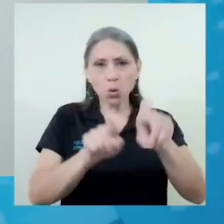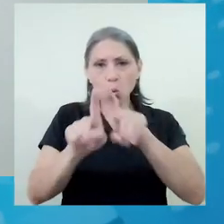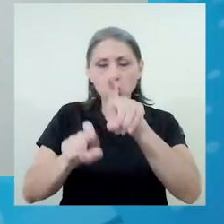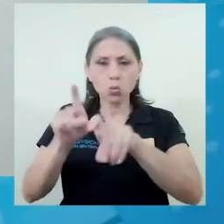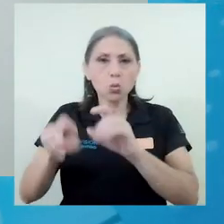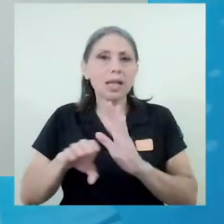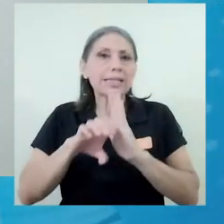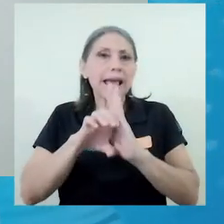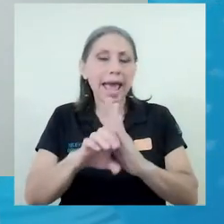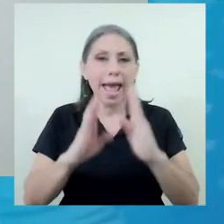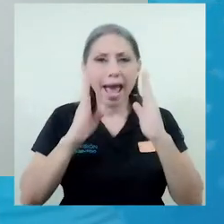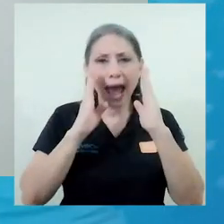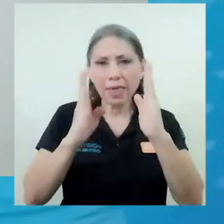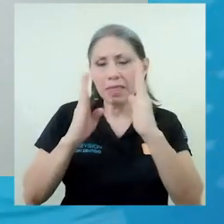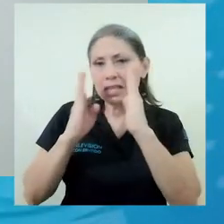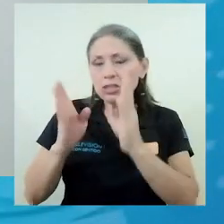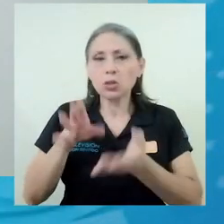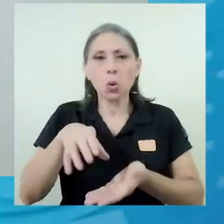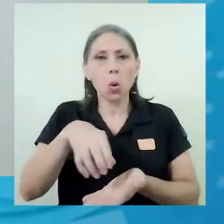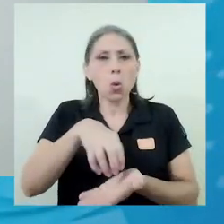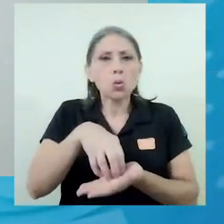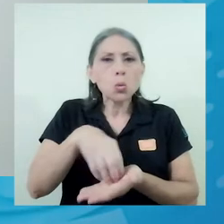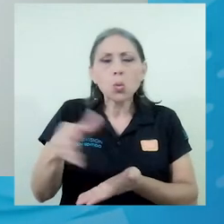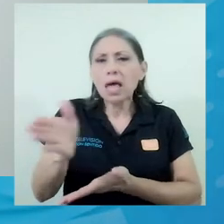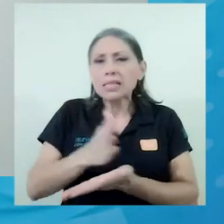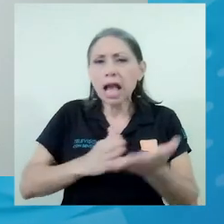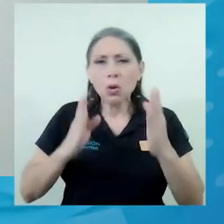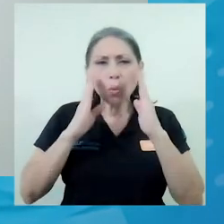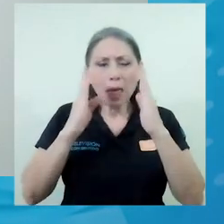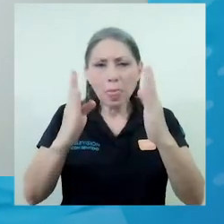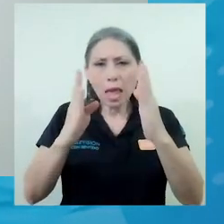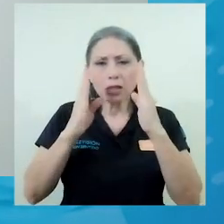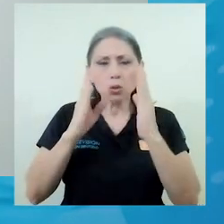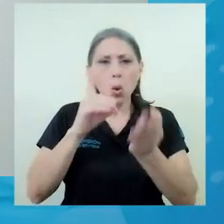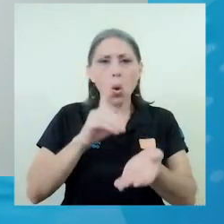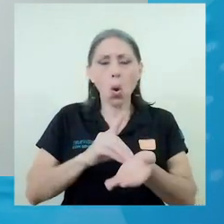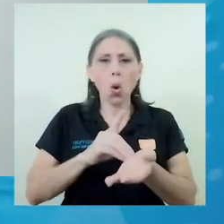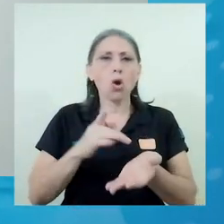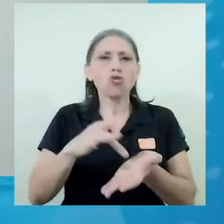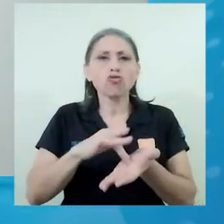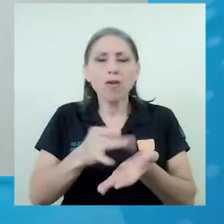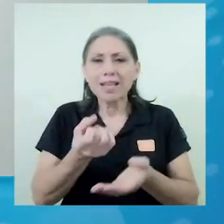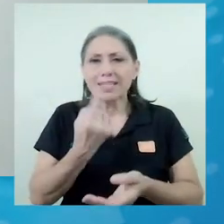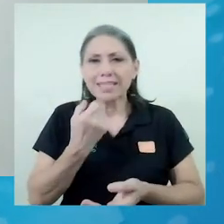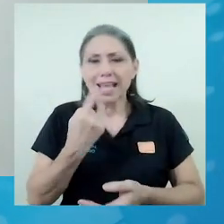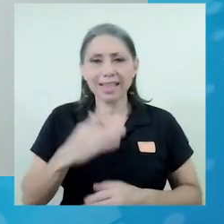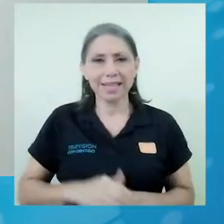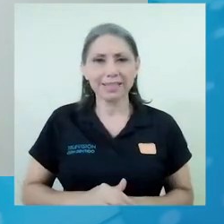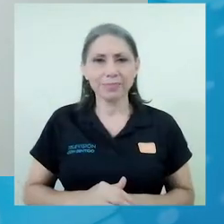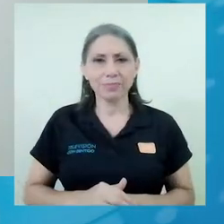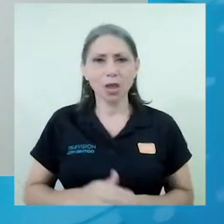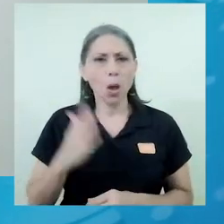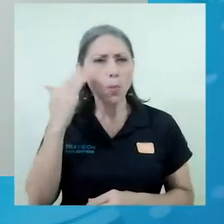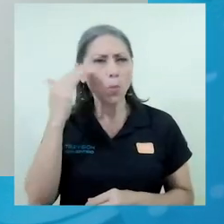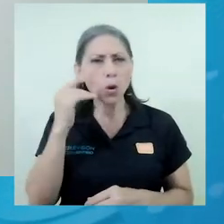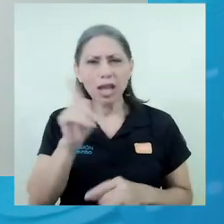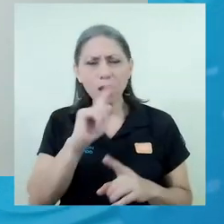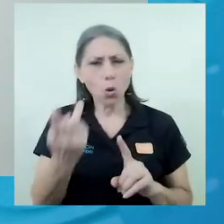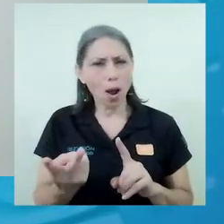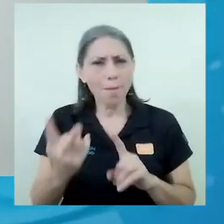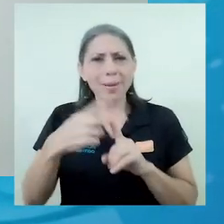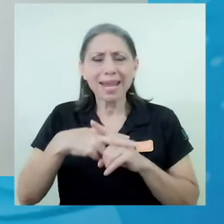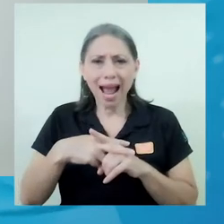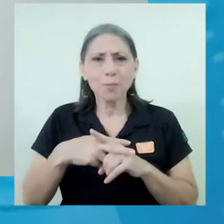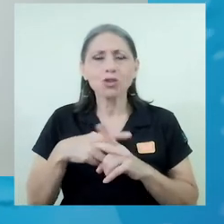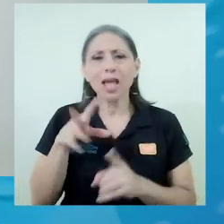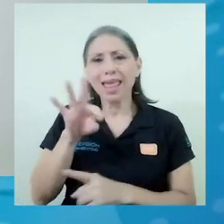atenciones, dudas de tratamiento, recetas, etc. ¿Por qué no aplicamos telemedicina? Bueno,